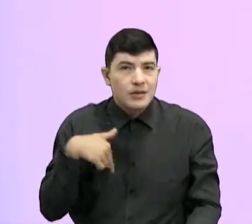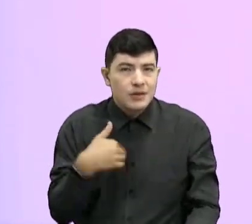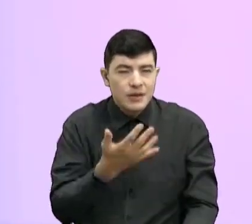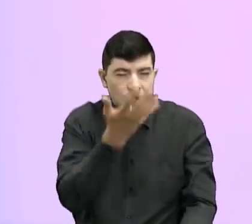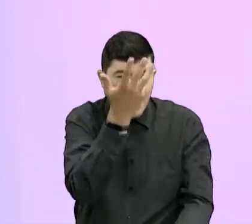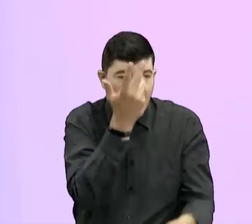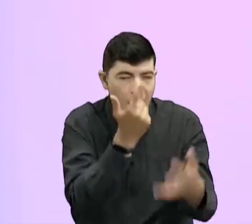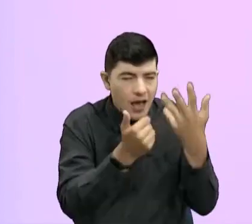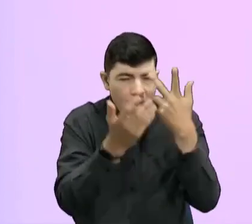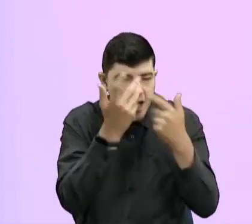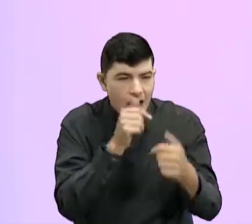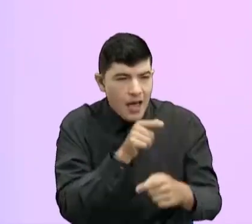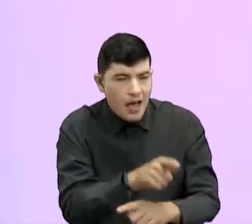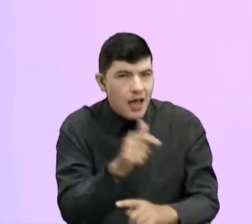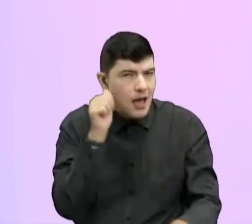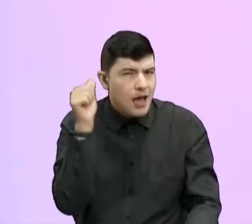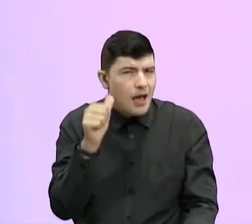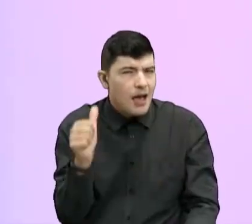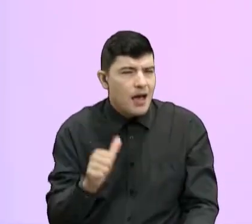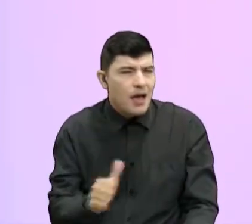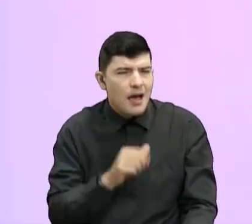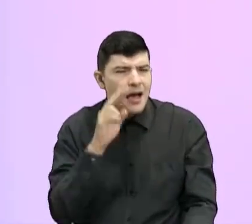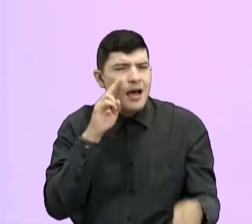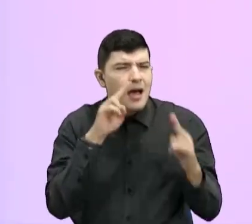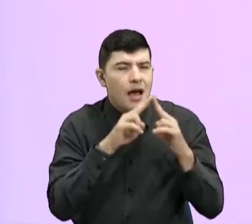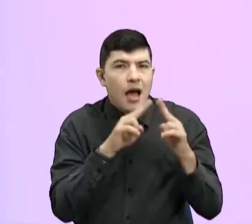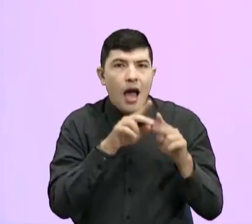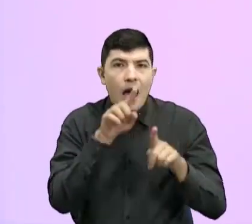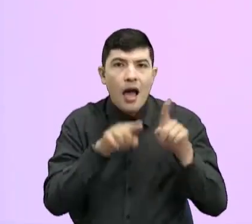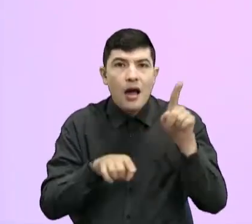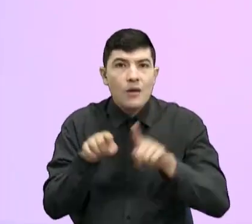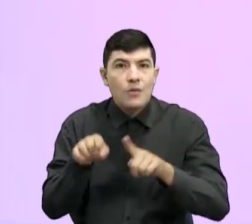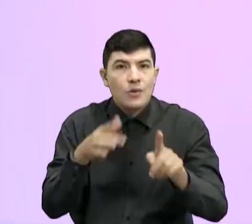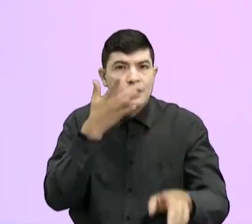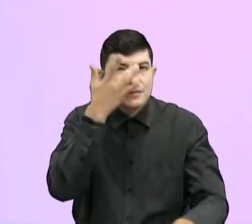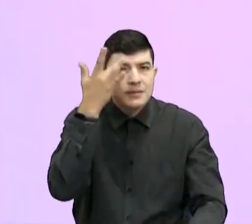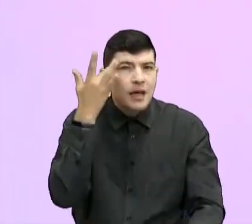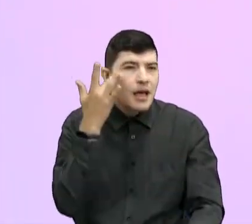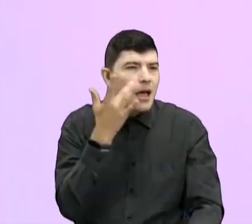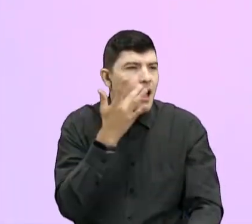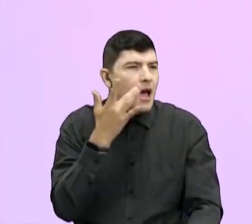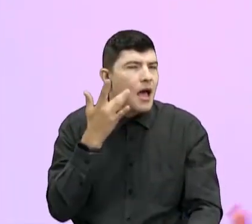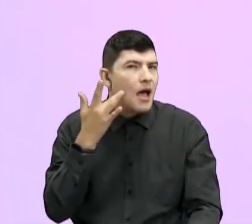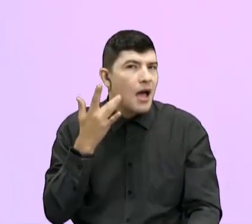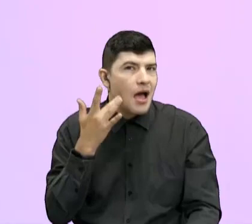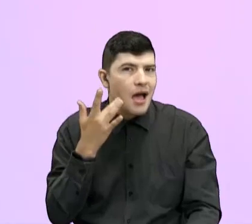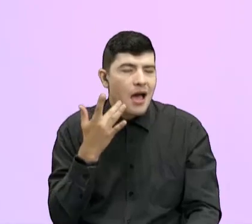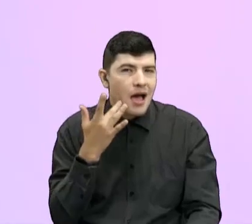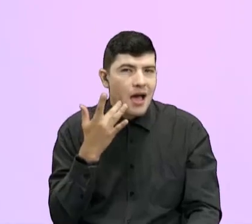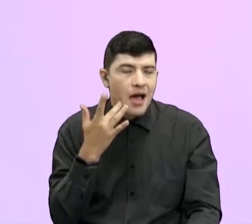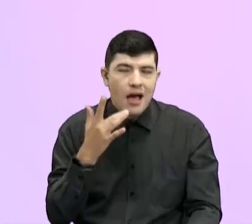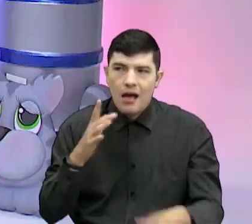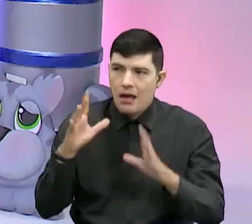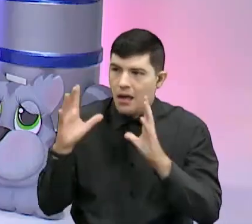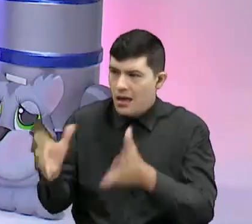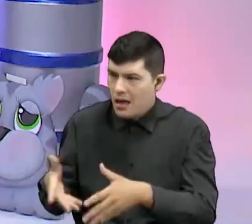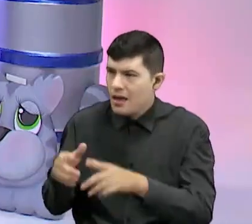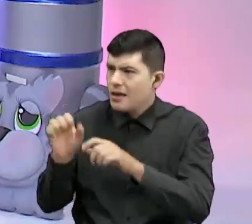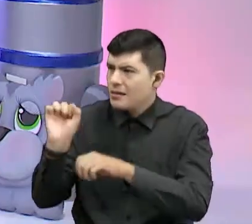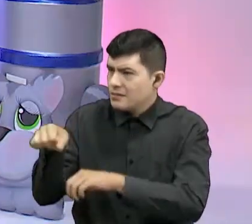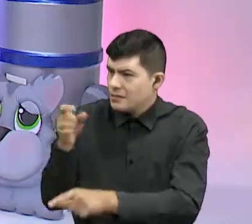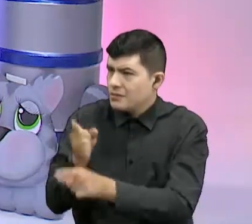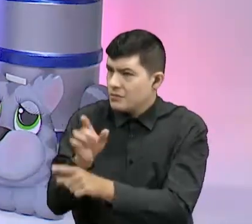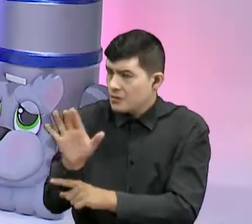y le vimos algunos sentidos, algunos órganos de los sentidos. Ah, algunos órganos, oiga, sí, ¿no? Porque usted me